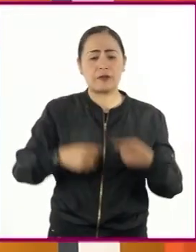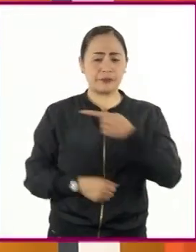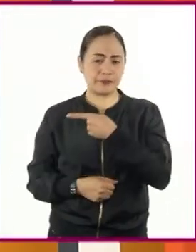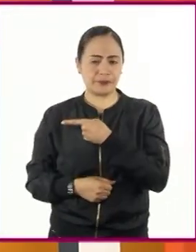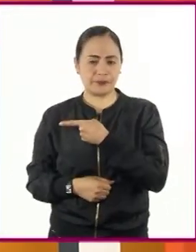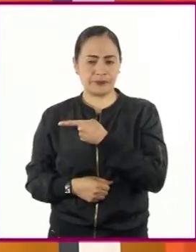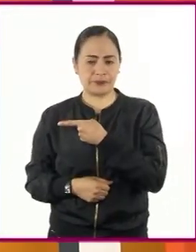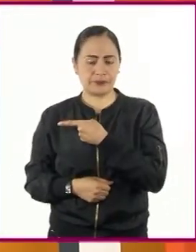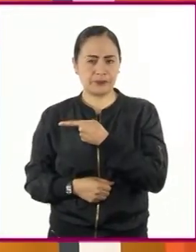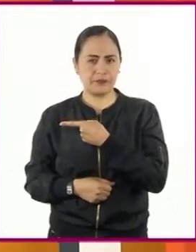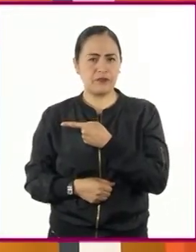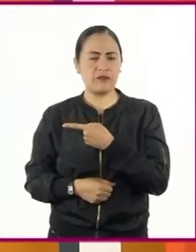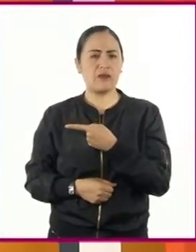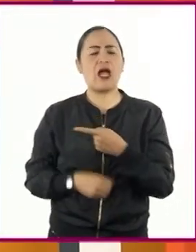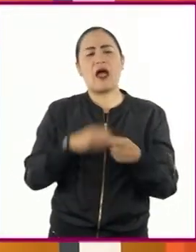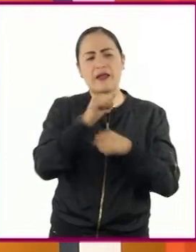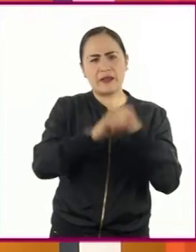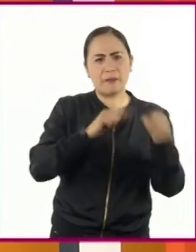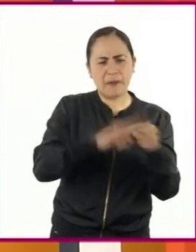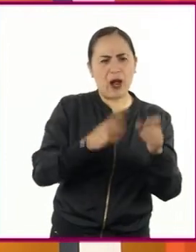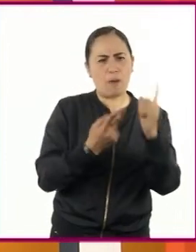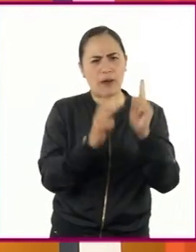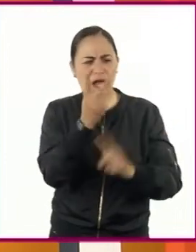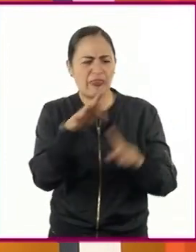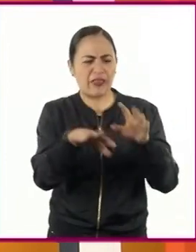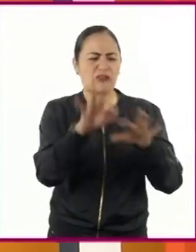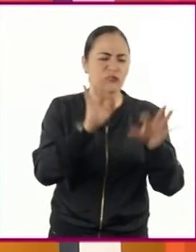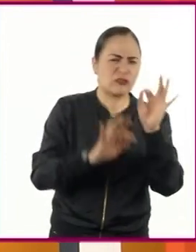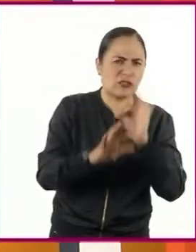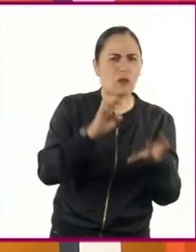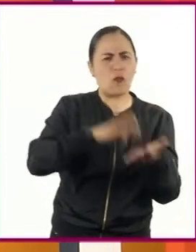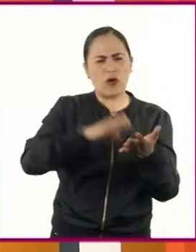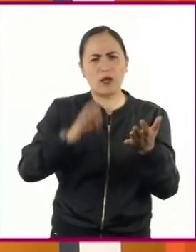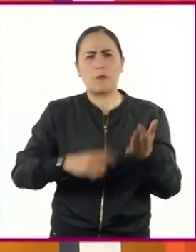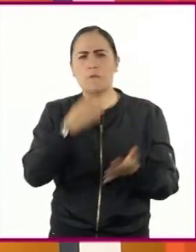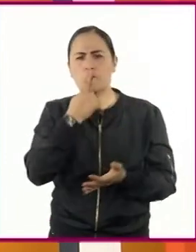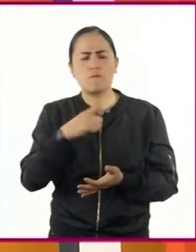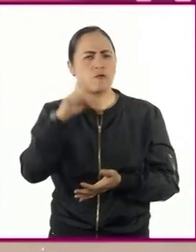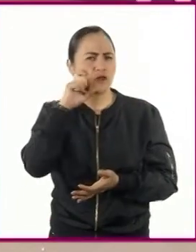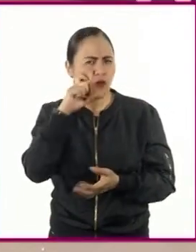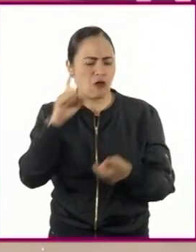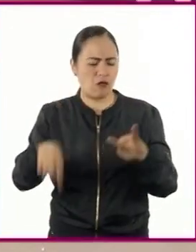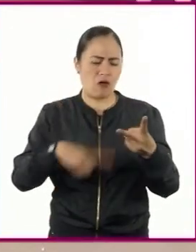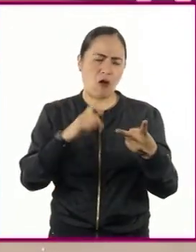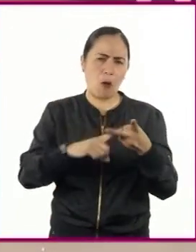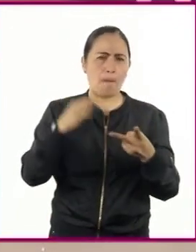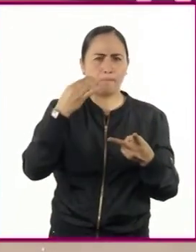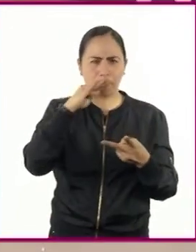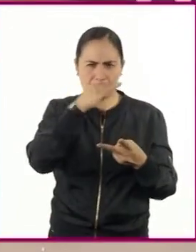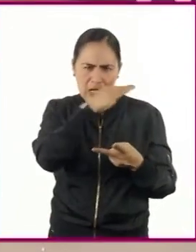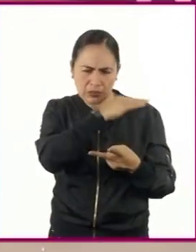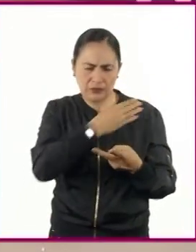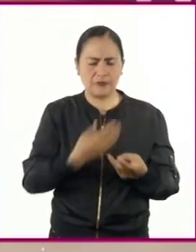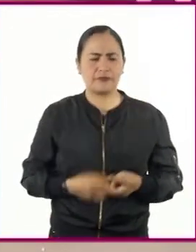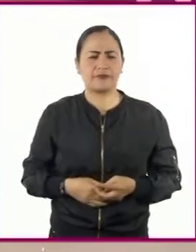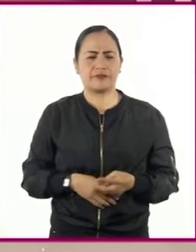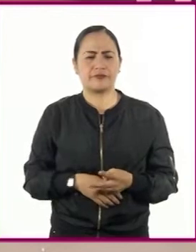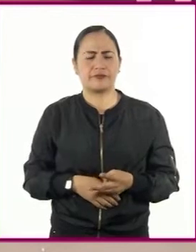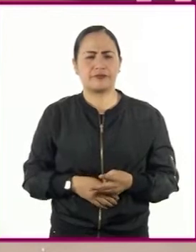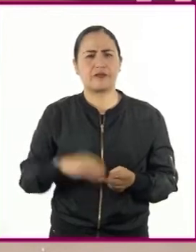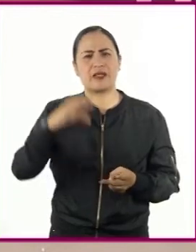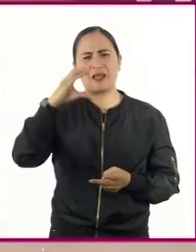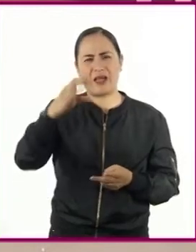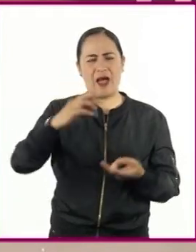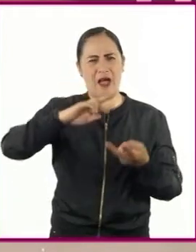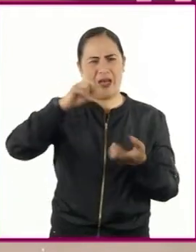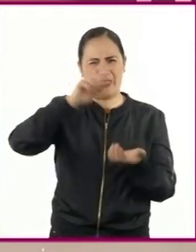de los organismos que deseamos modificar, por ejemplo, de plantas como el jitomate y el maíz. Para representar los ejemplos de los cromosomas